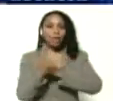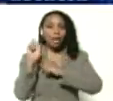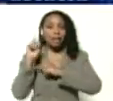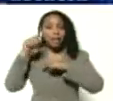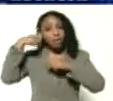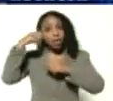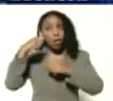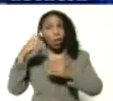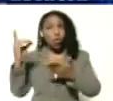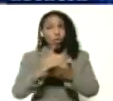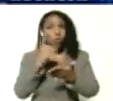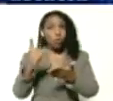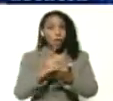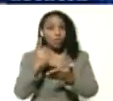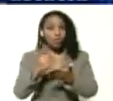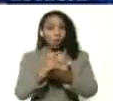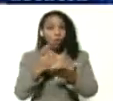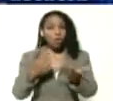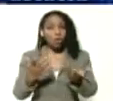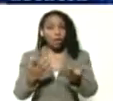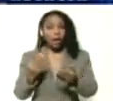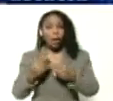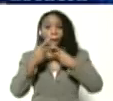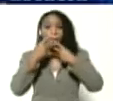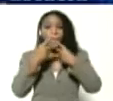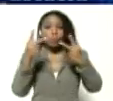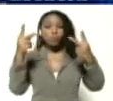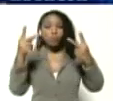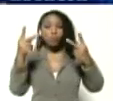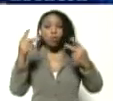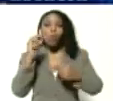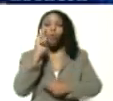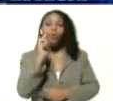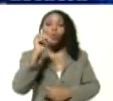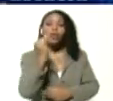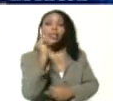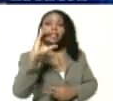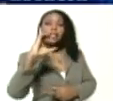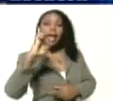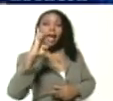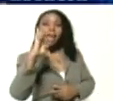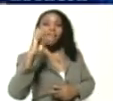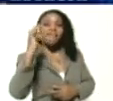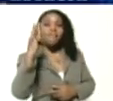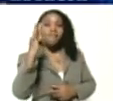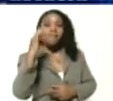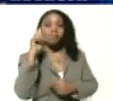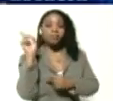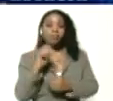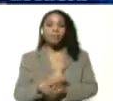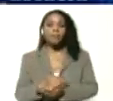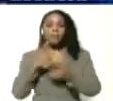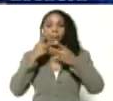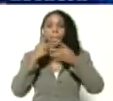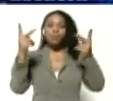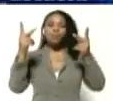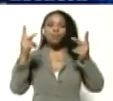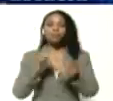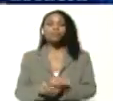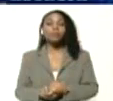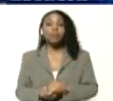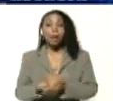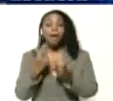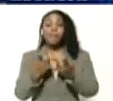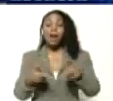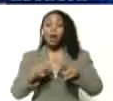un documento que nos lo publicó UNICEF. Esto lo publicó UNICEF. Lo publicó UNICEF por el valor que